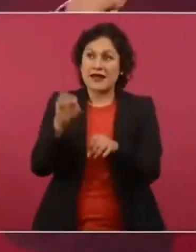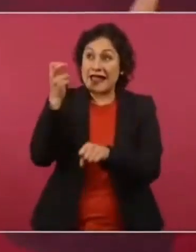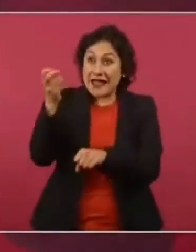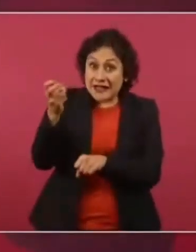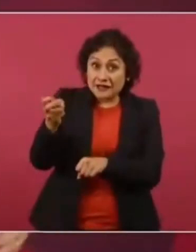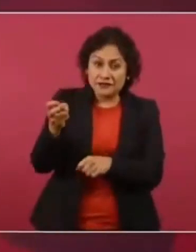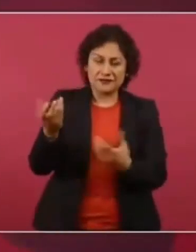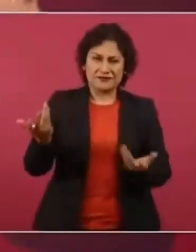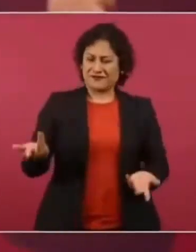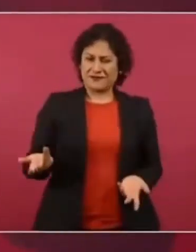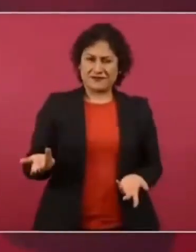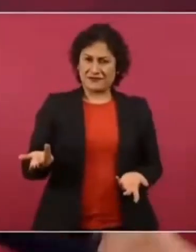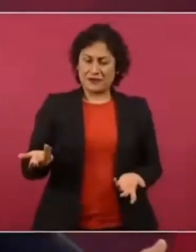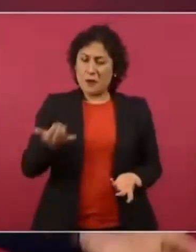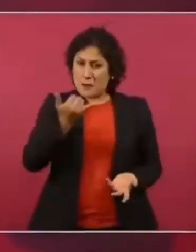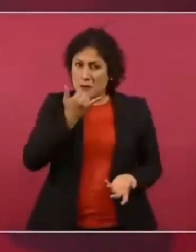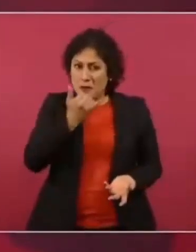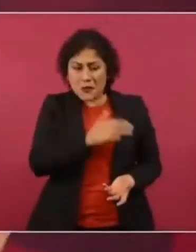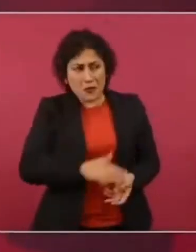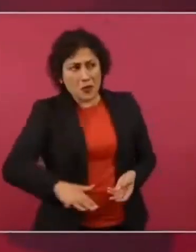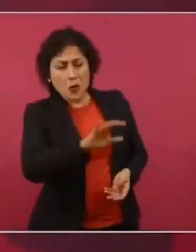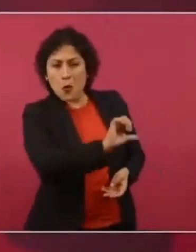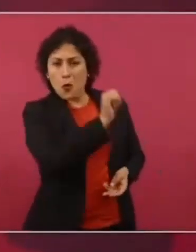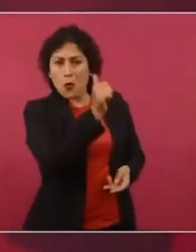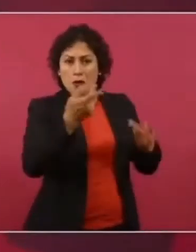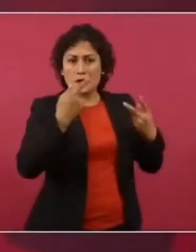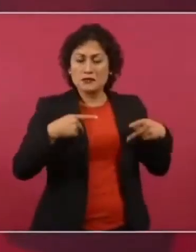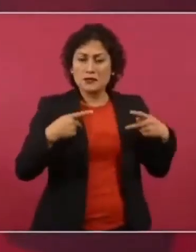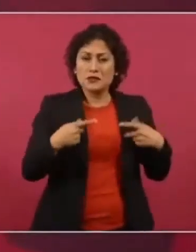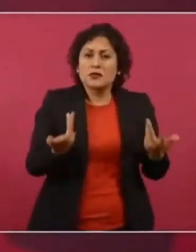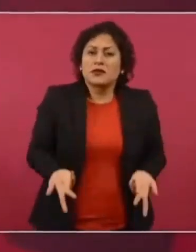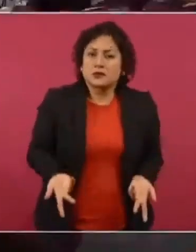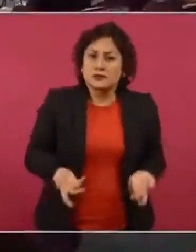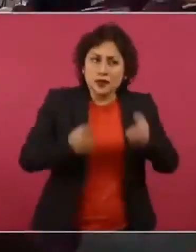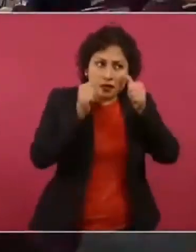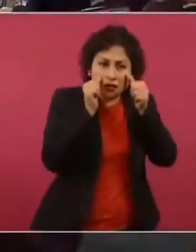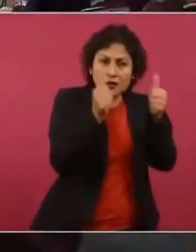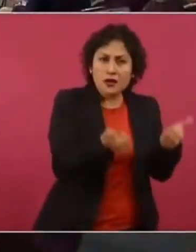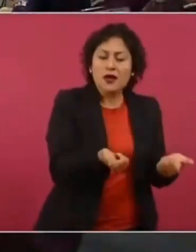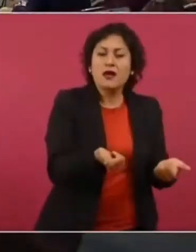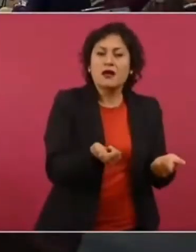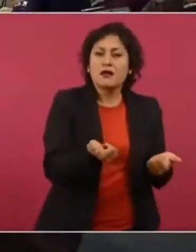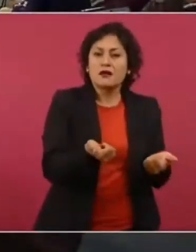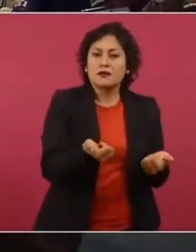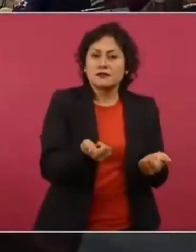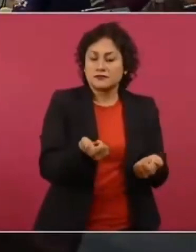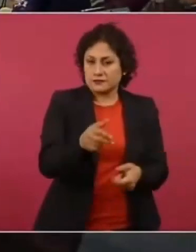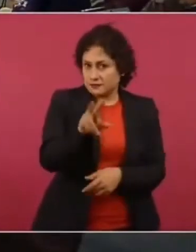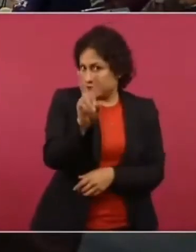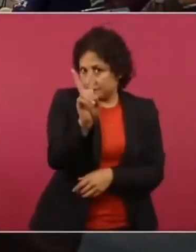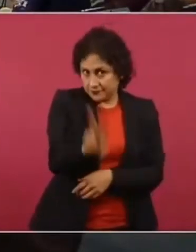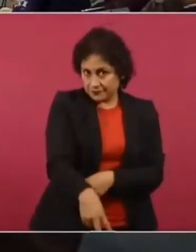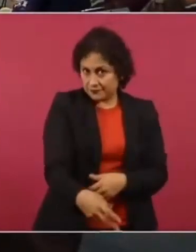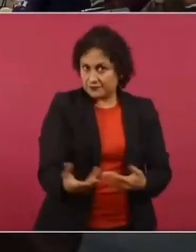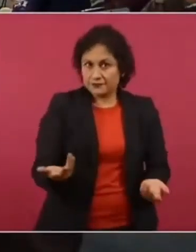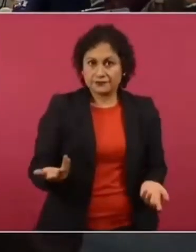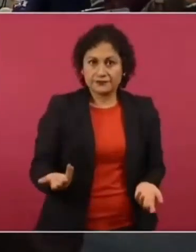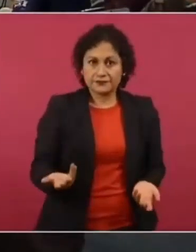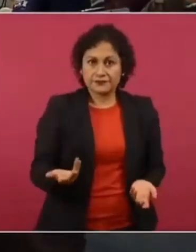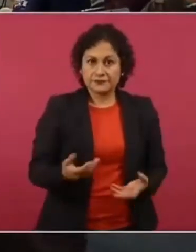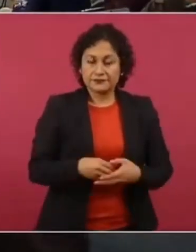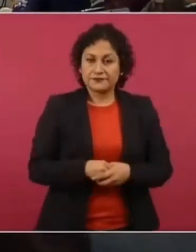está el pueblo? ¿Y la impartición de justicia para el pueblo? La verdad, que